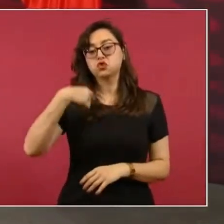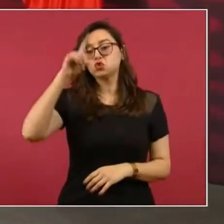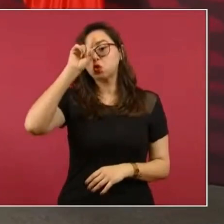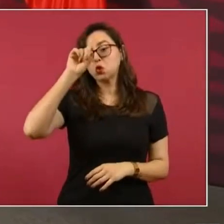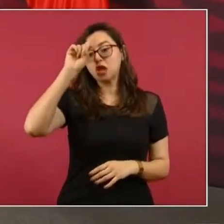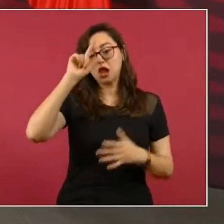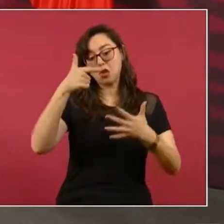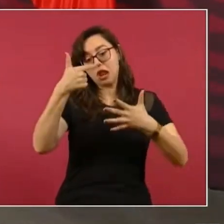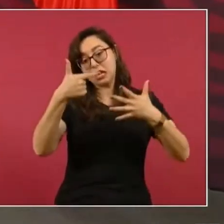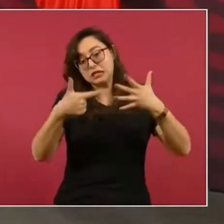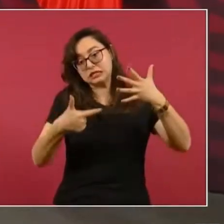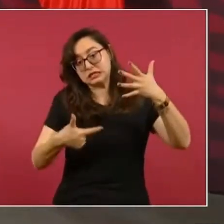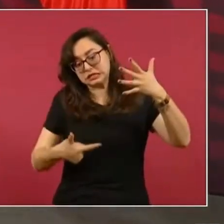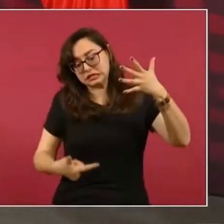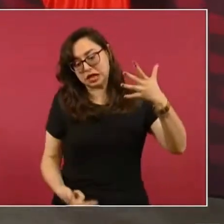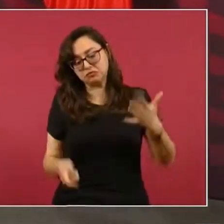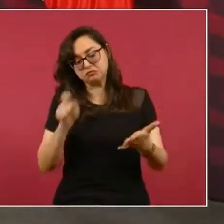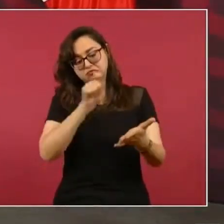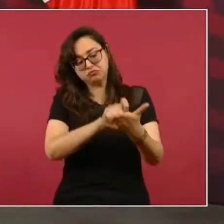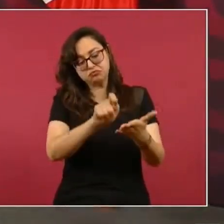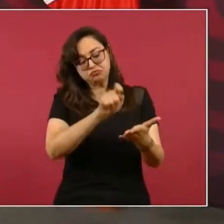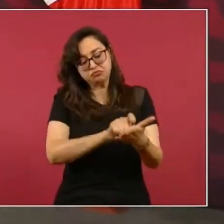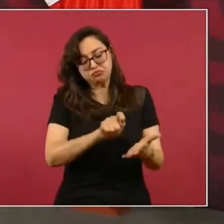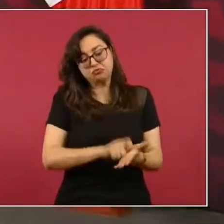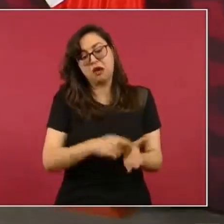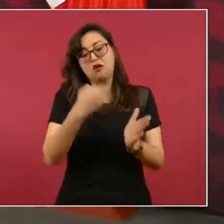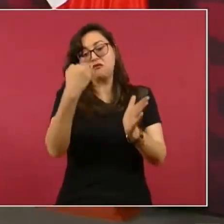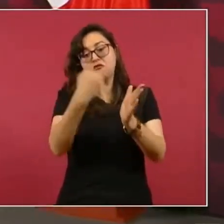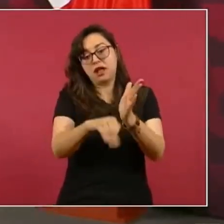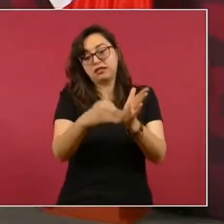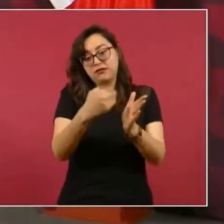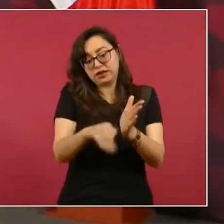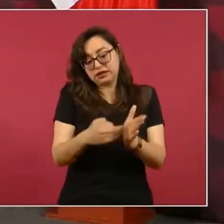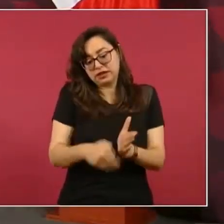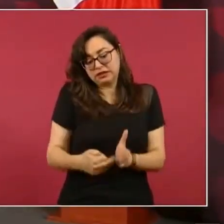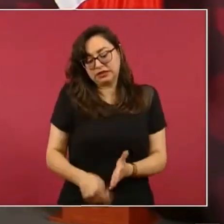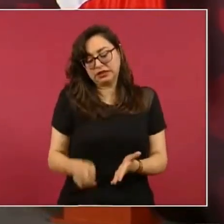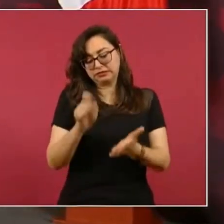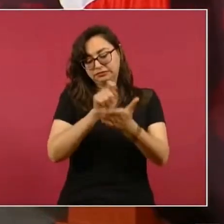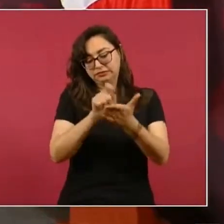reformas pendientes. Y no me va a tocar a mí porque